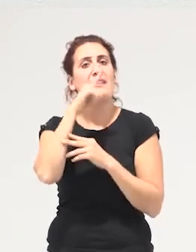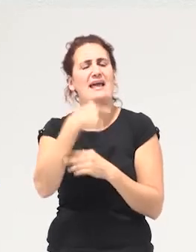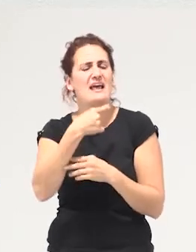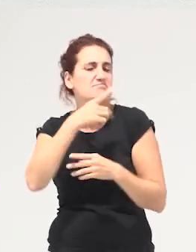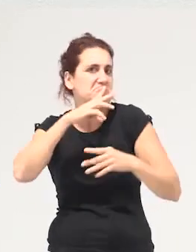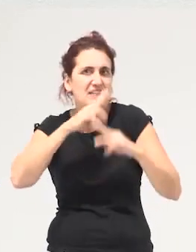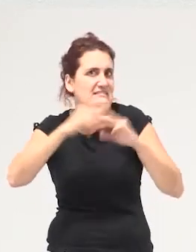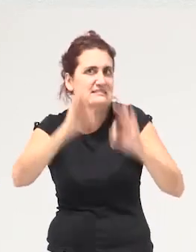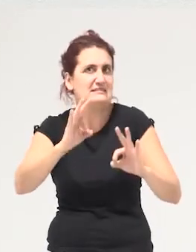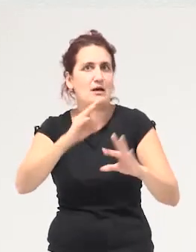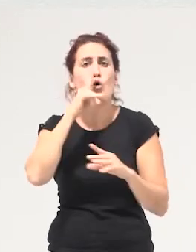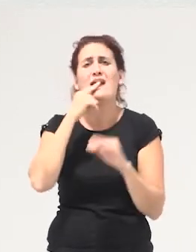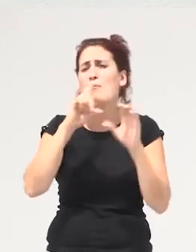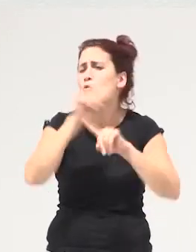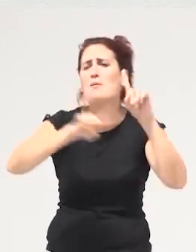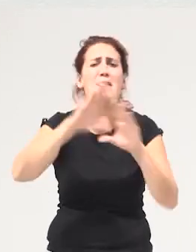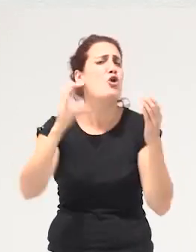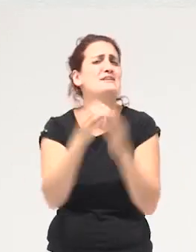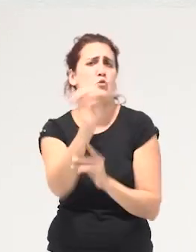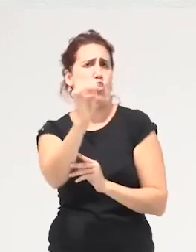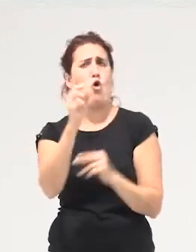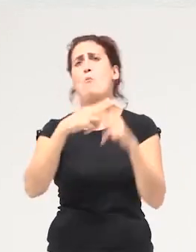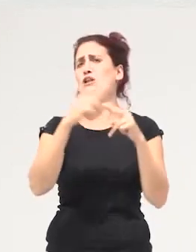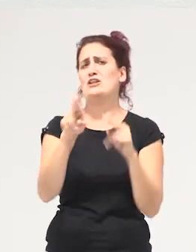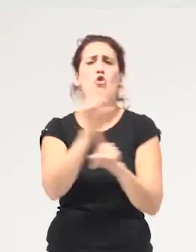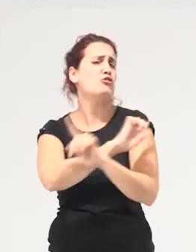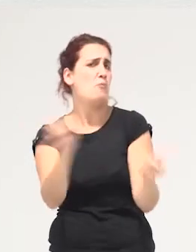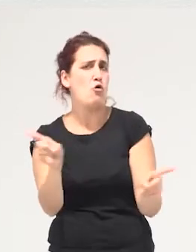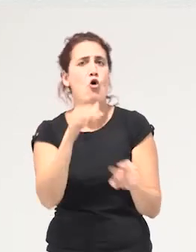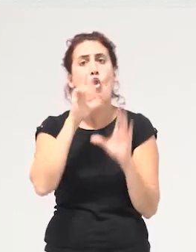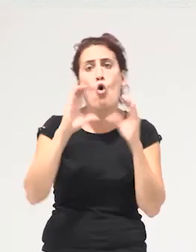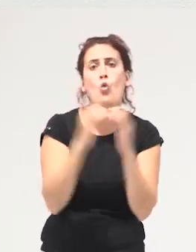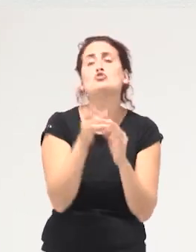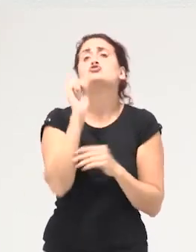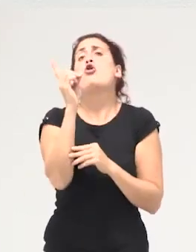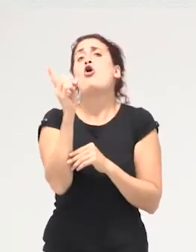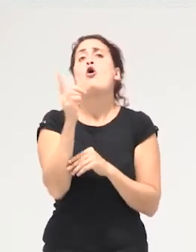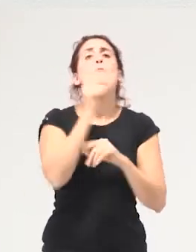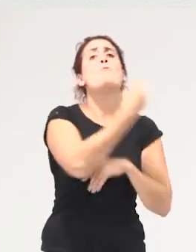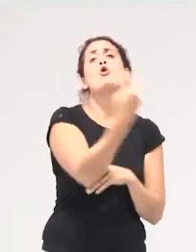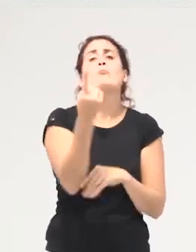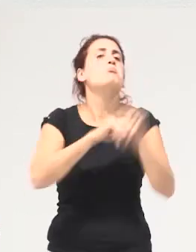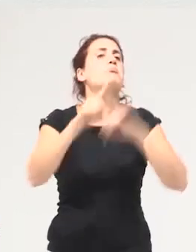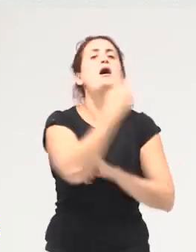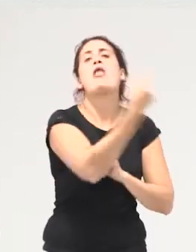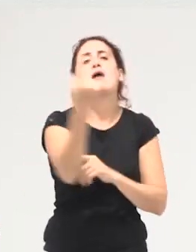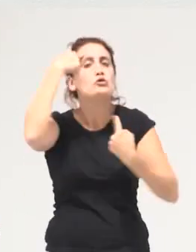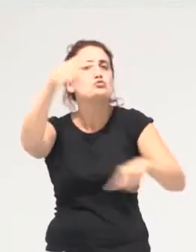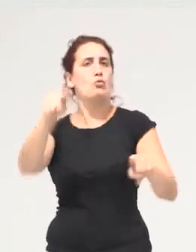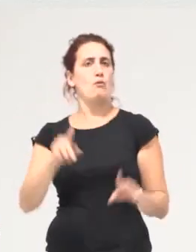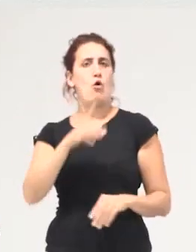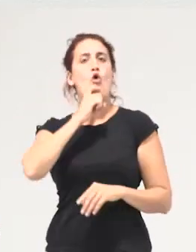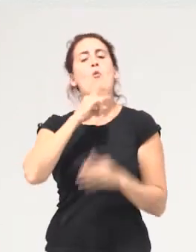pueden convertir en problema colectivo en el problema político conjunto sino que son en todo caso el problema de cada quien de cómo se las